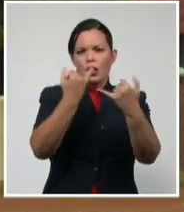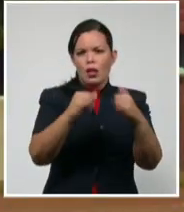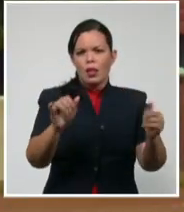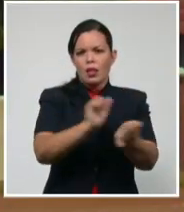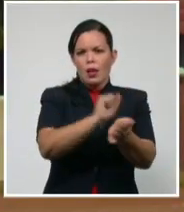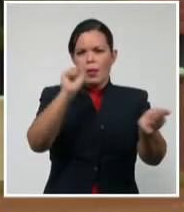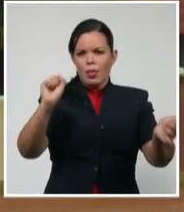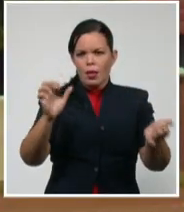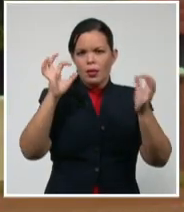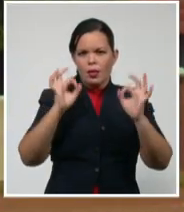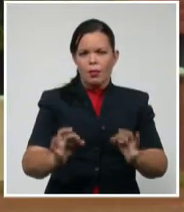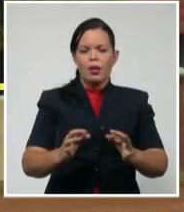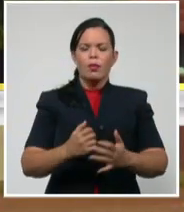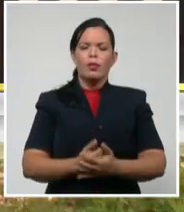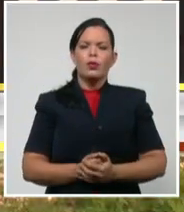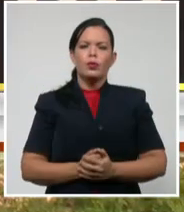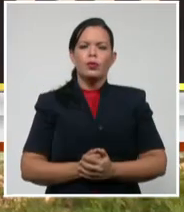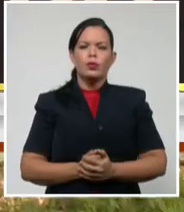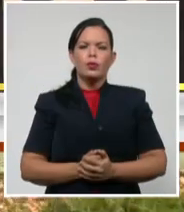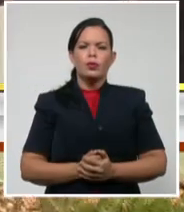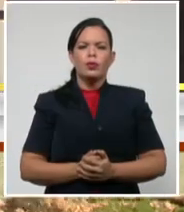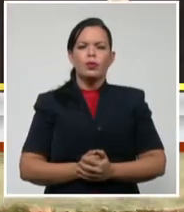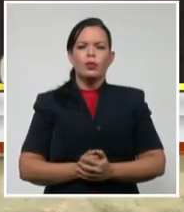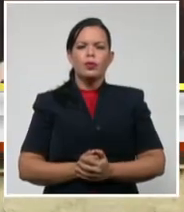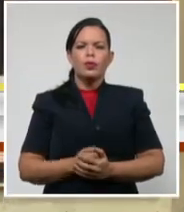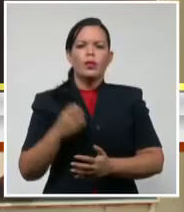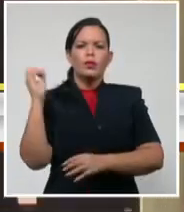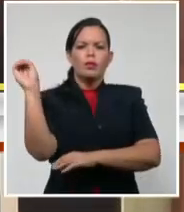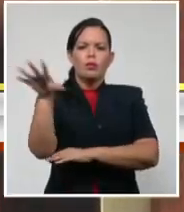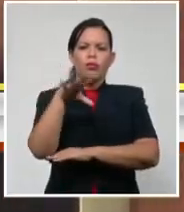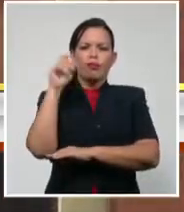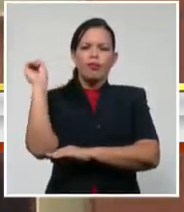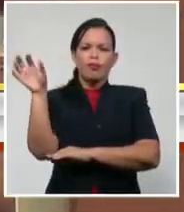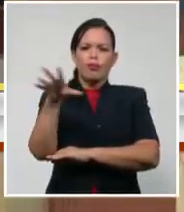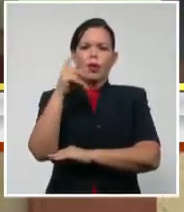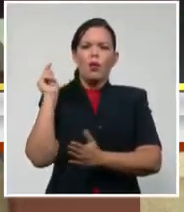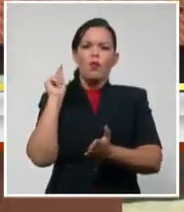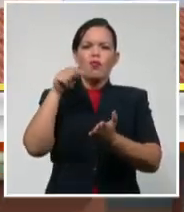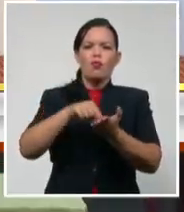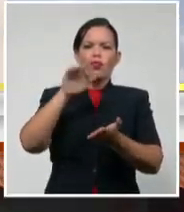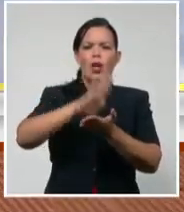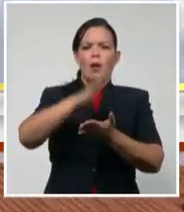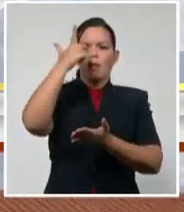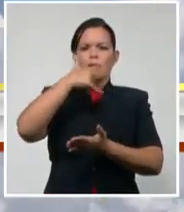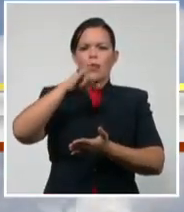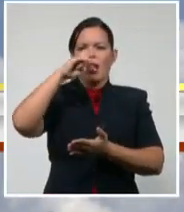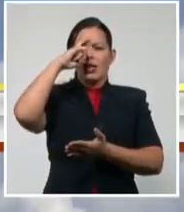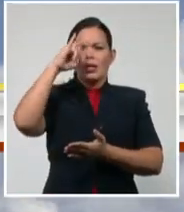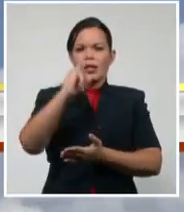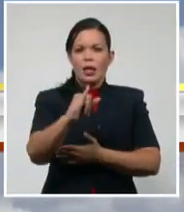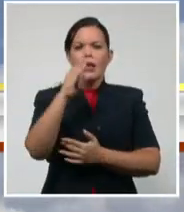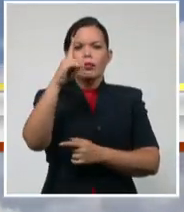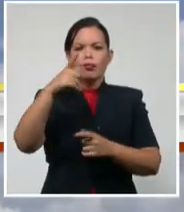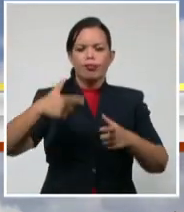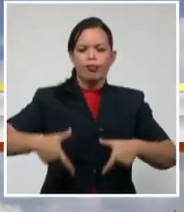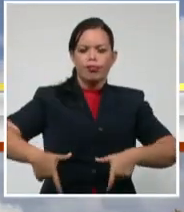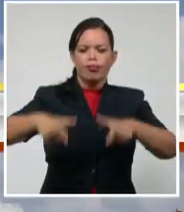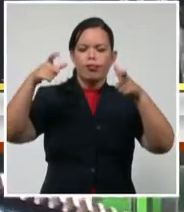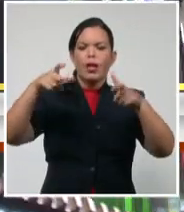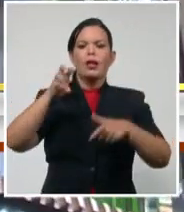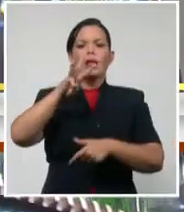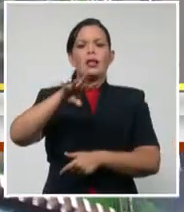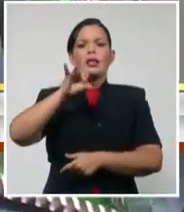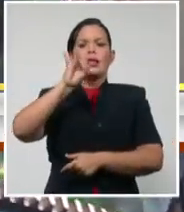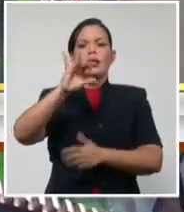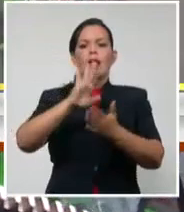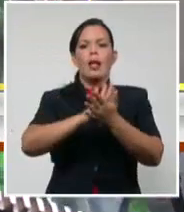Desde el territorio más oriental de Cuba se erige el faro Punta de Maicí, con 37 metros de altura y un rango de 27 millas náuticas.